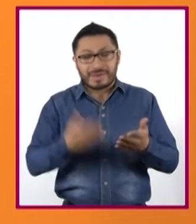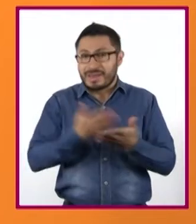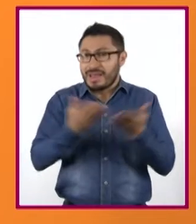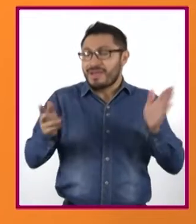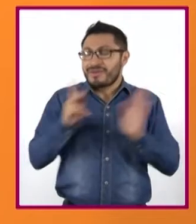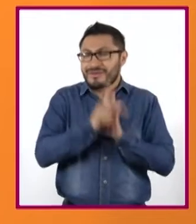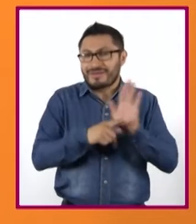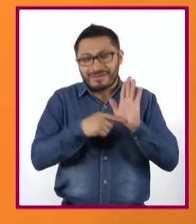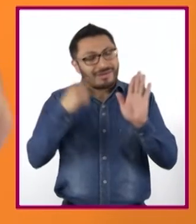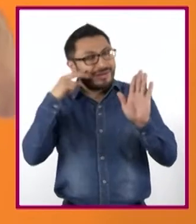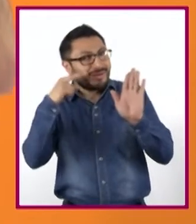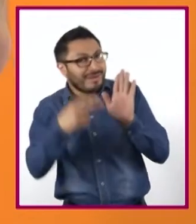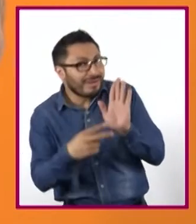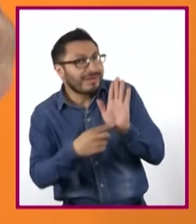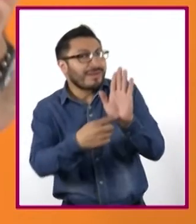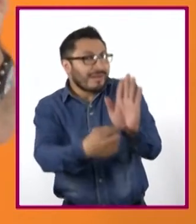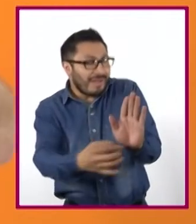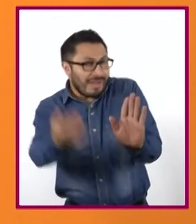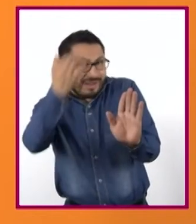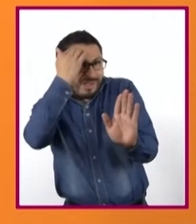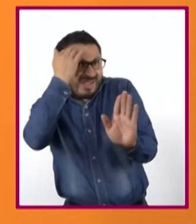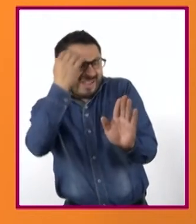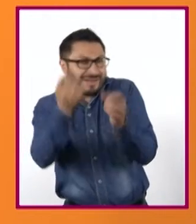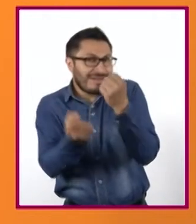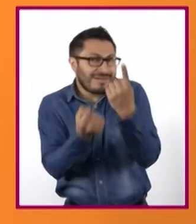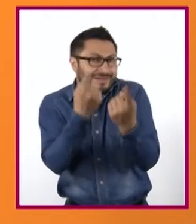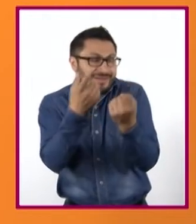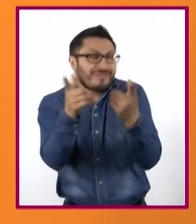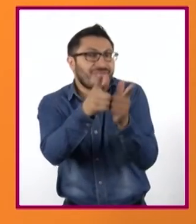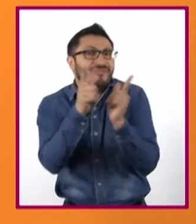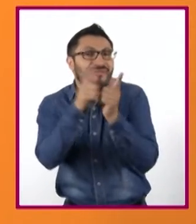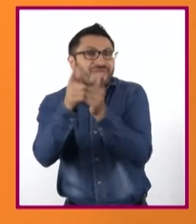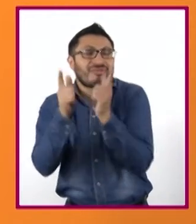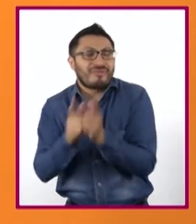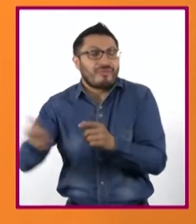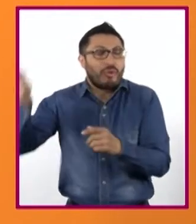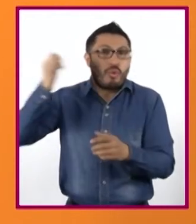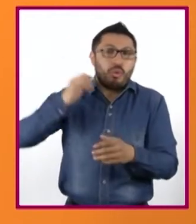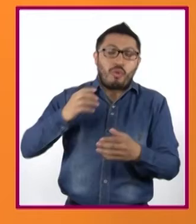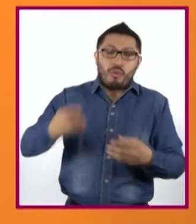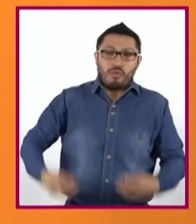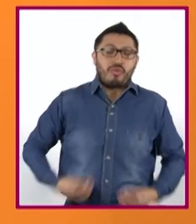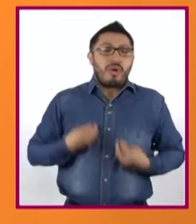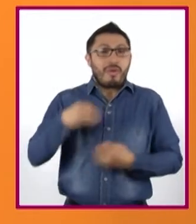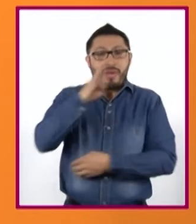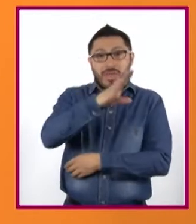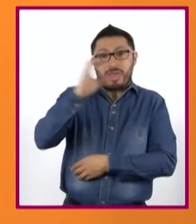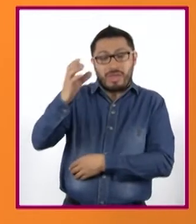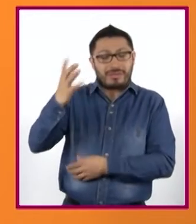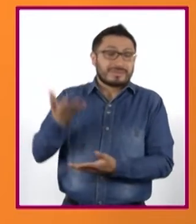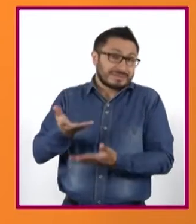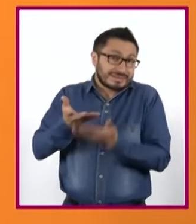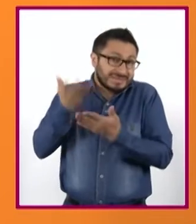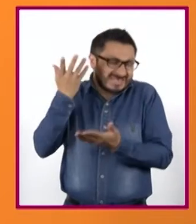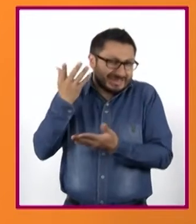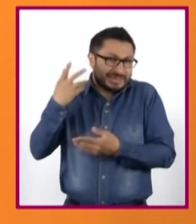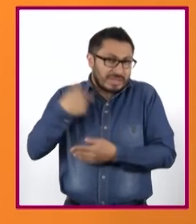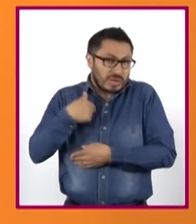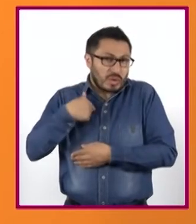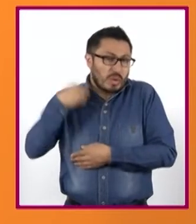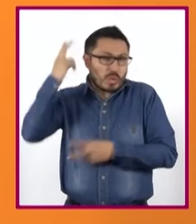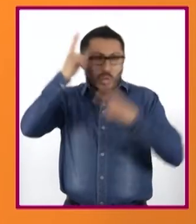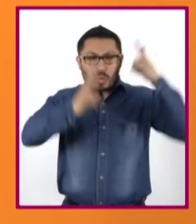siguiente video en el que conoceremos a algunos de estos grupos que habitaron el estado de Baja California, al que visitaré